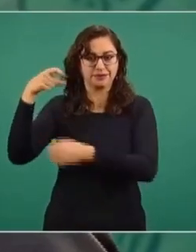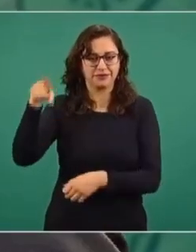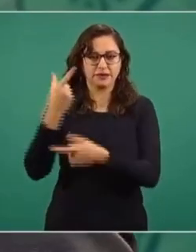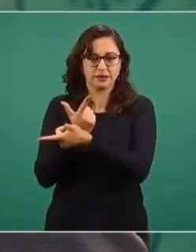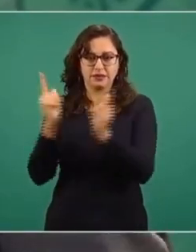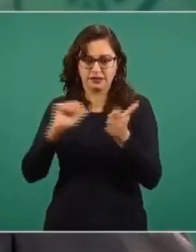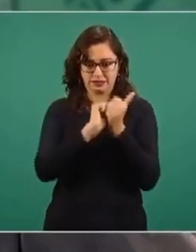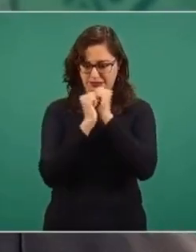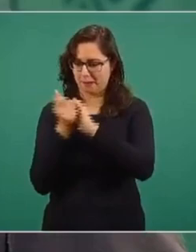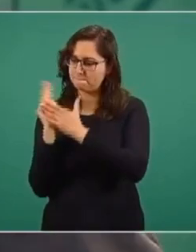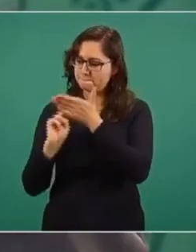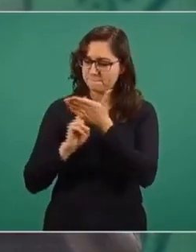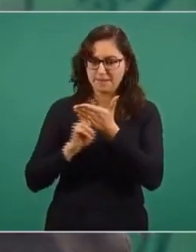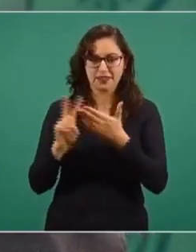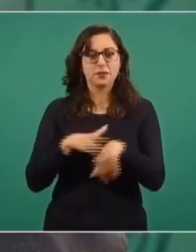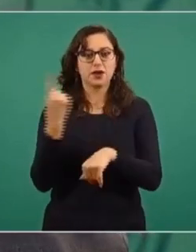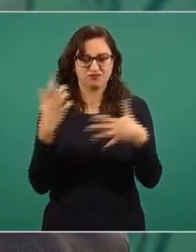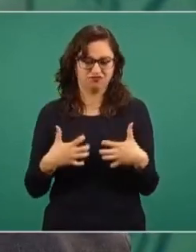de coraje.